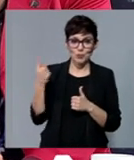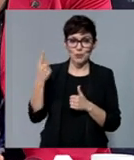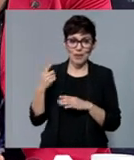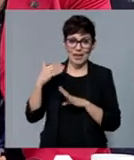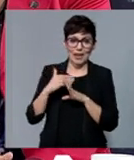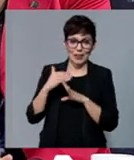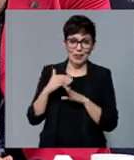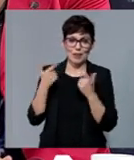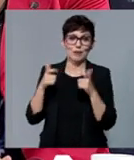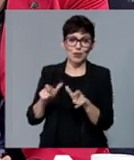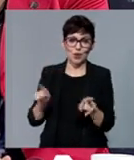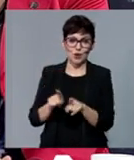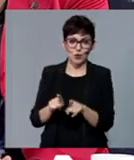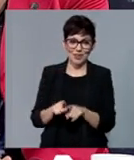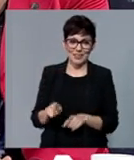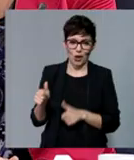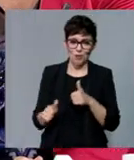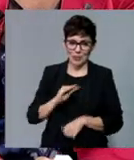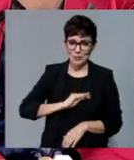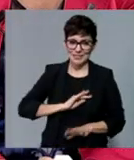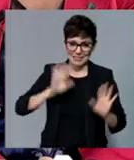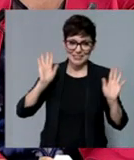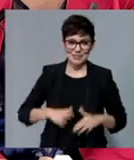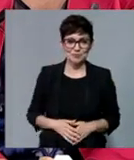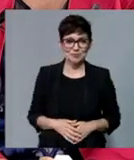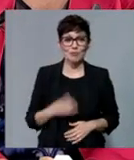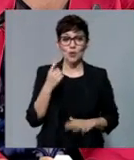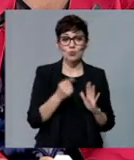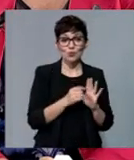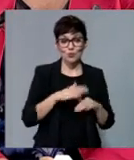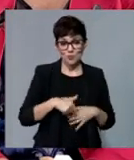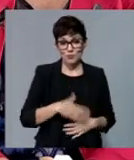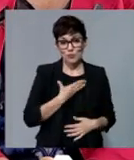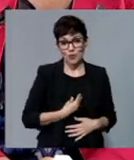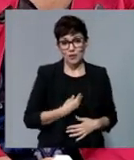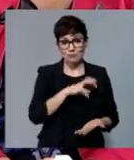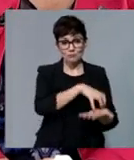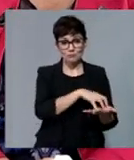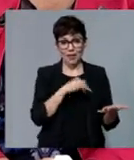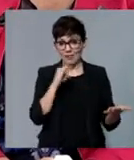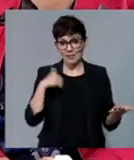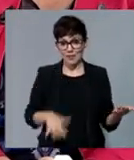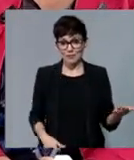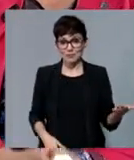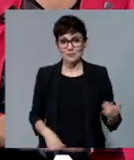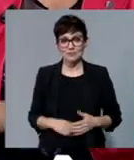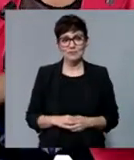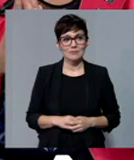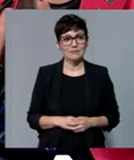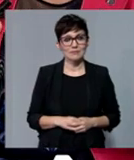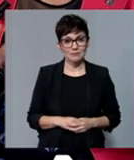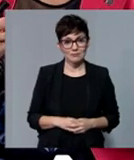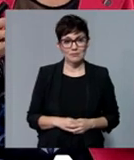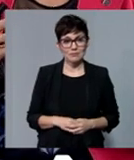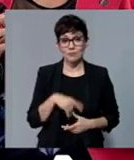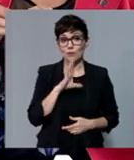tenemos grandes competidores. De momento, un punto a nuestros favores es que las instalaciones ya están, ¿no? Claro, eso sido fantástico. Eso ha sido